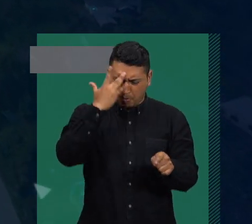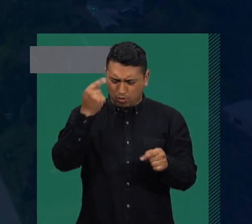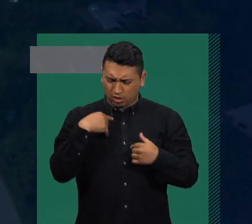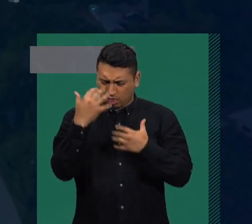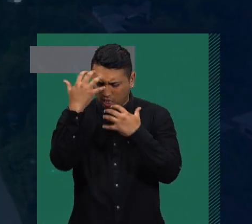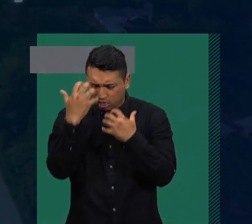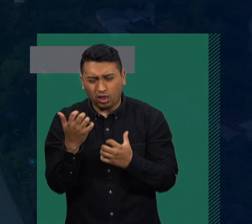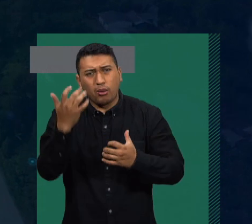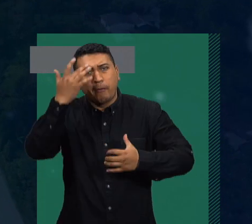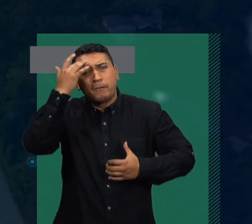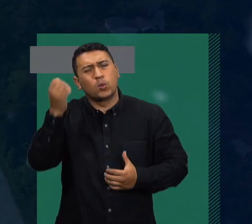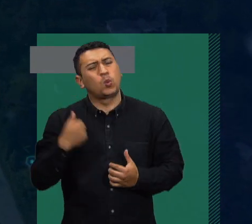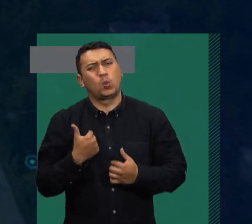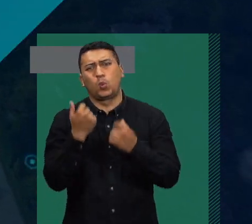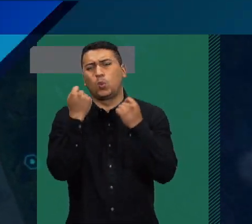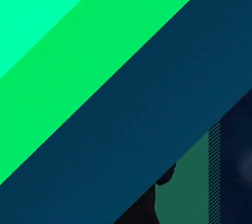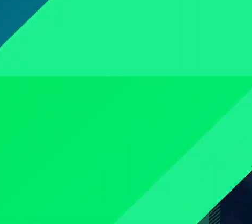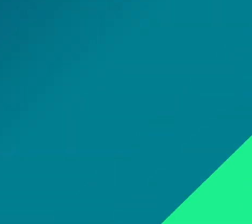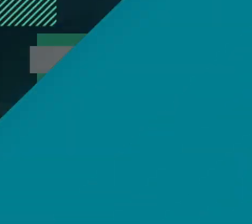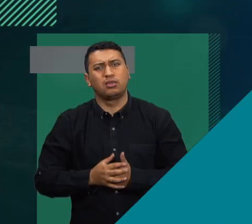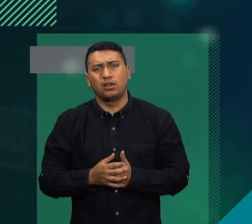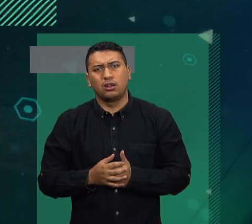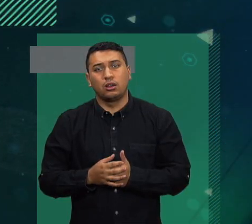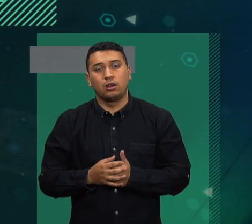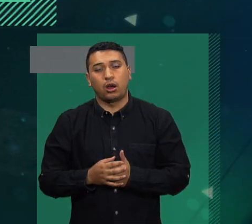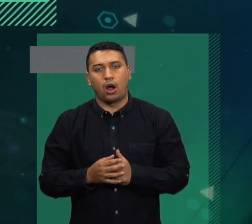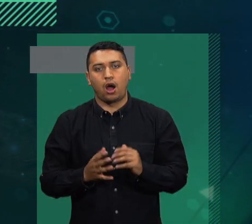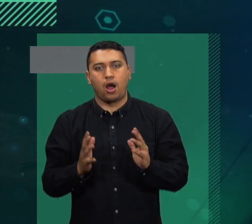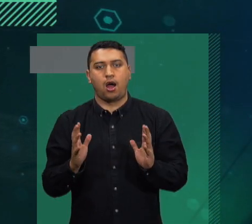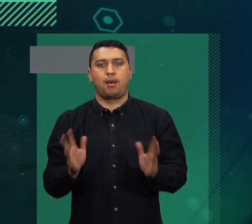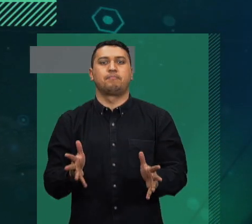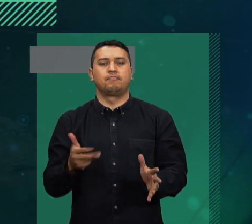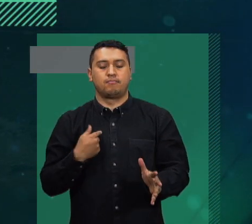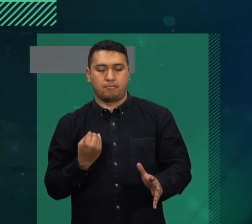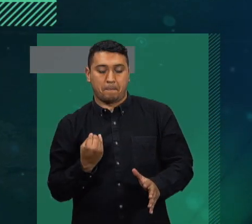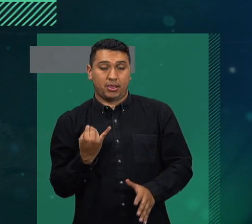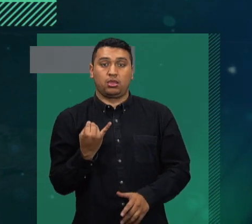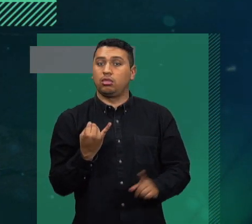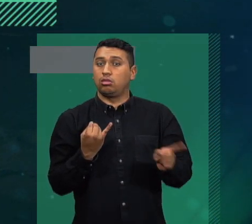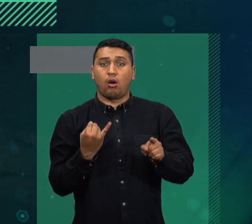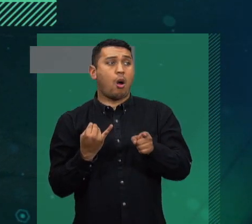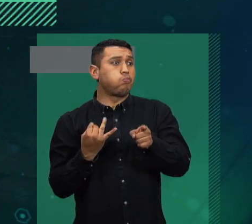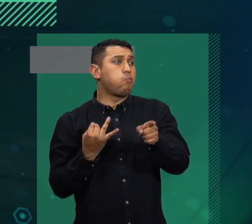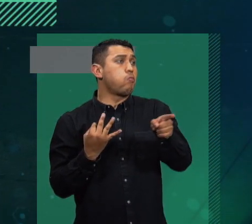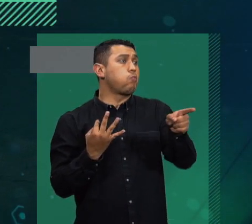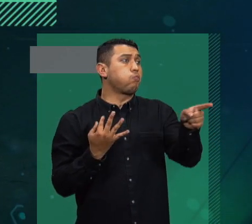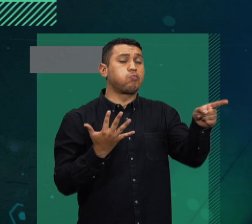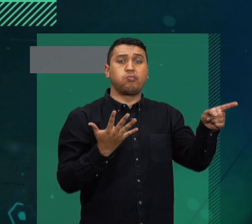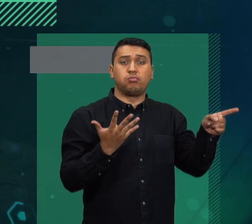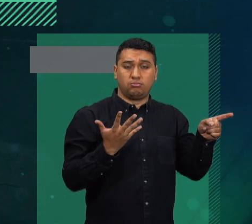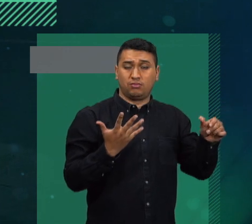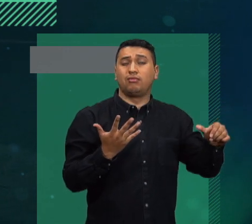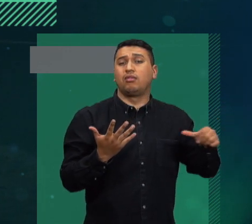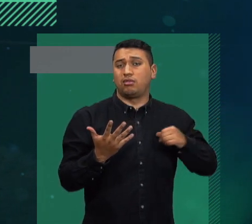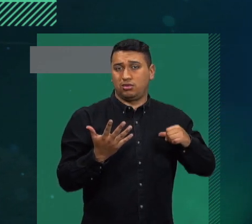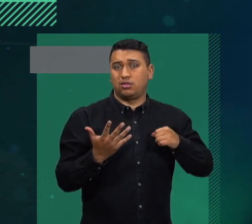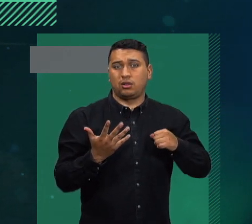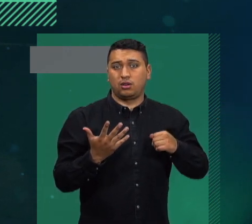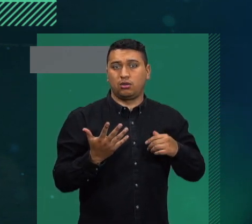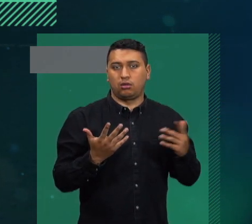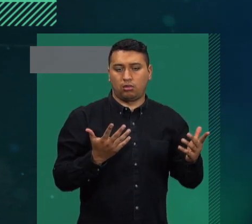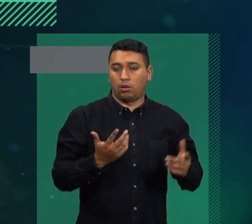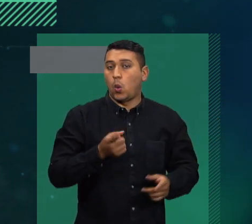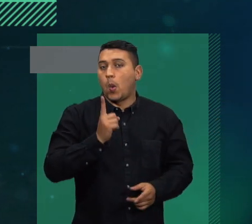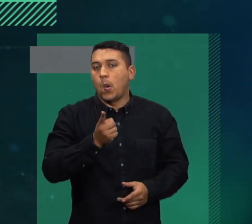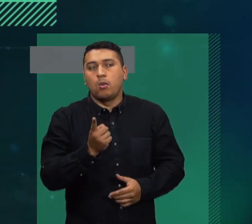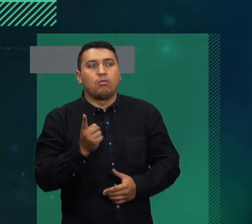Pero pues resulta que la depresión, la ansiedad y algunos trastornos mentales no preguntan si usted tiene trabajo